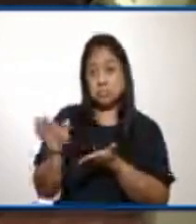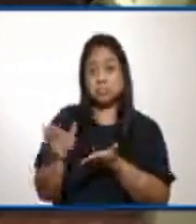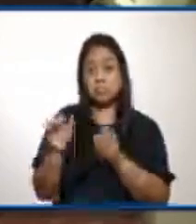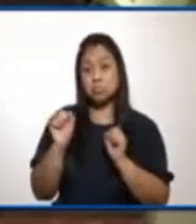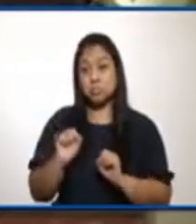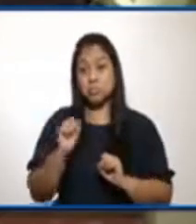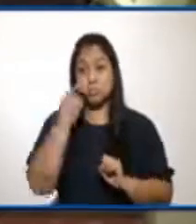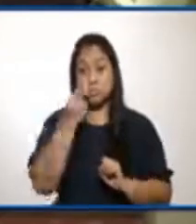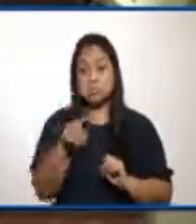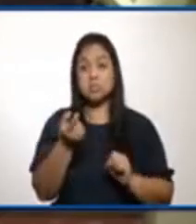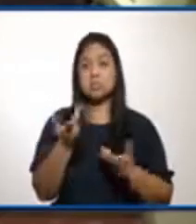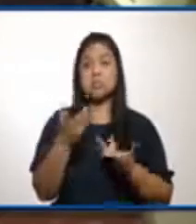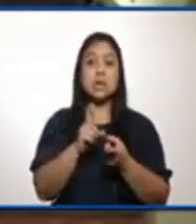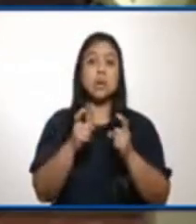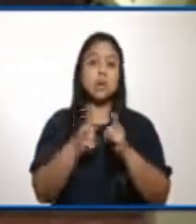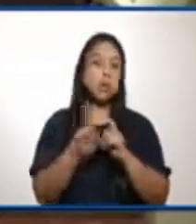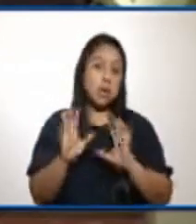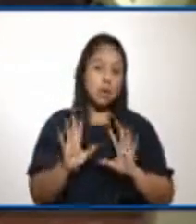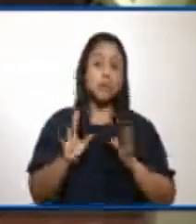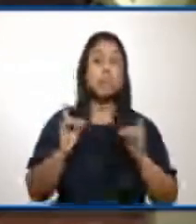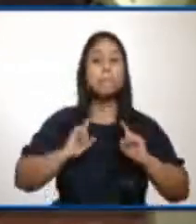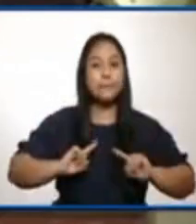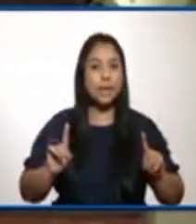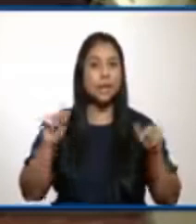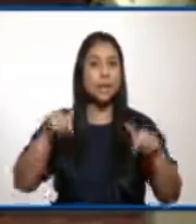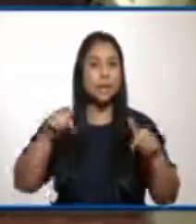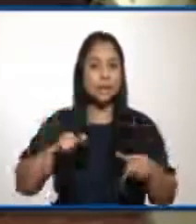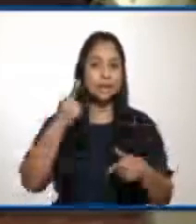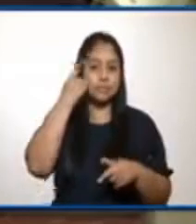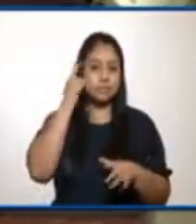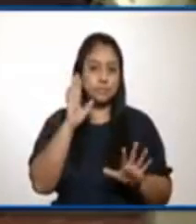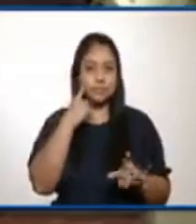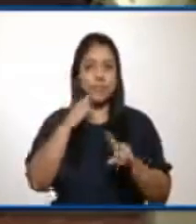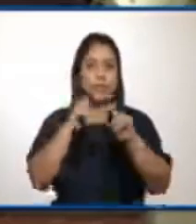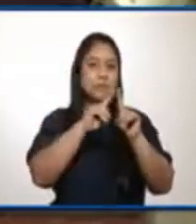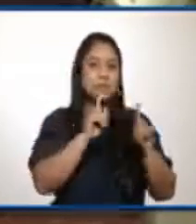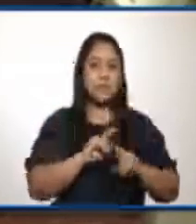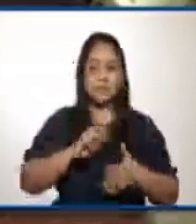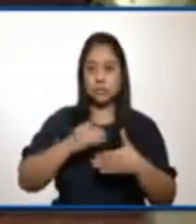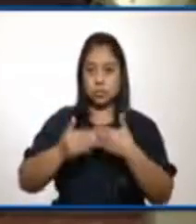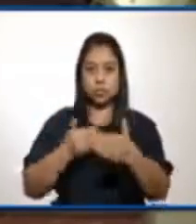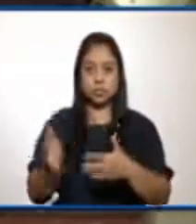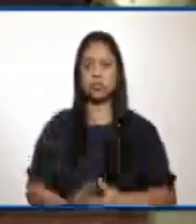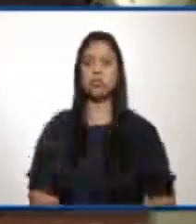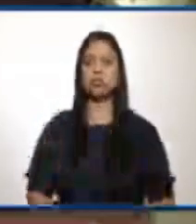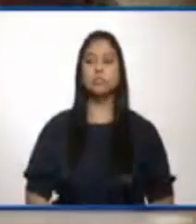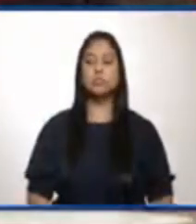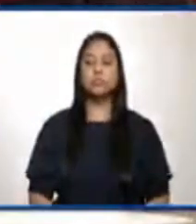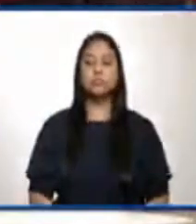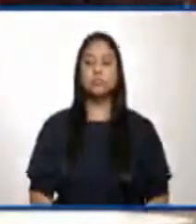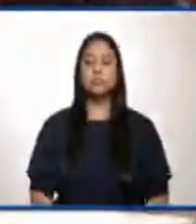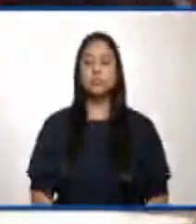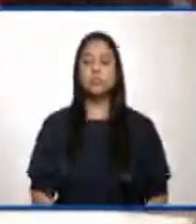se pueda estar haciendo algún movimiento, sin embargo estamos trabajando diversos procesos. Pregunta